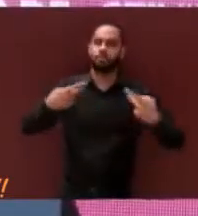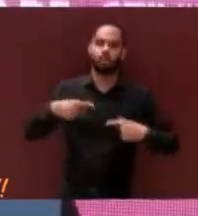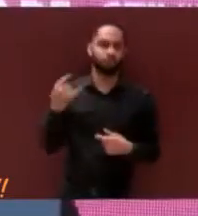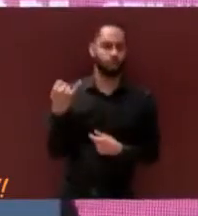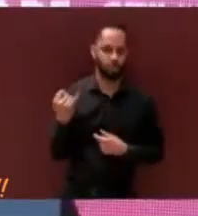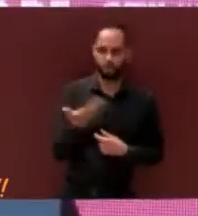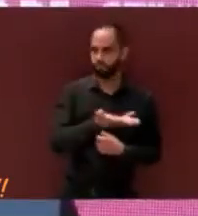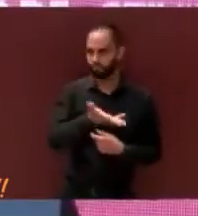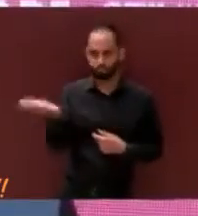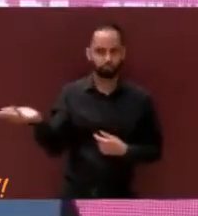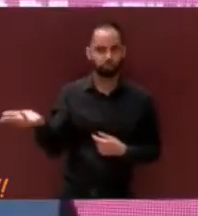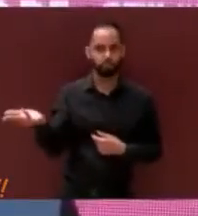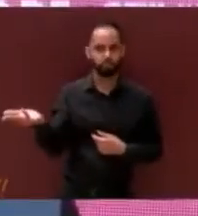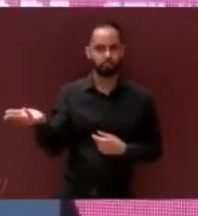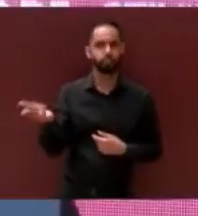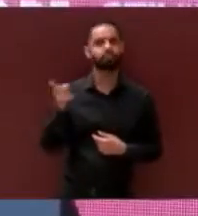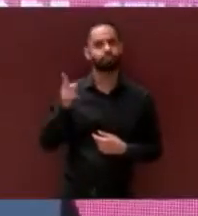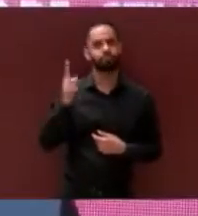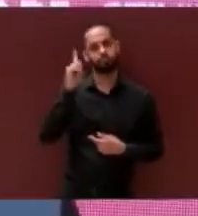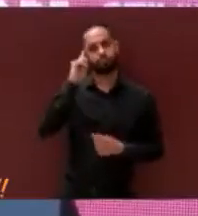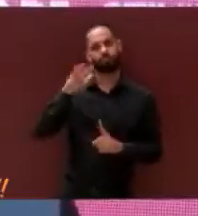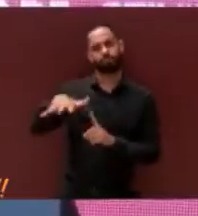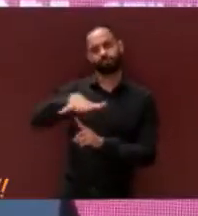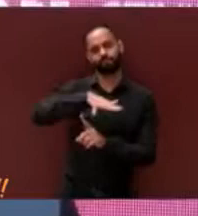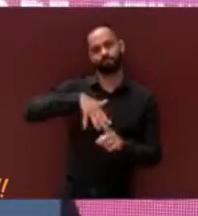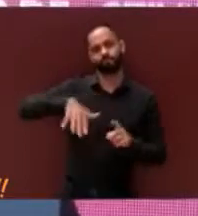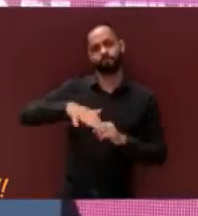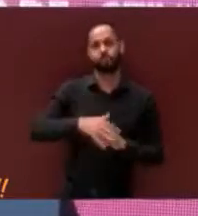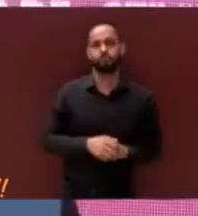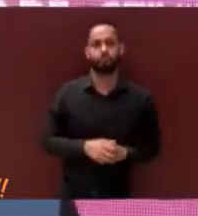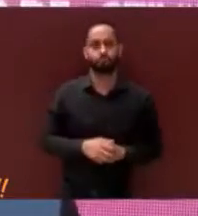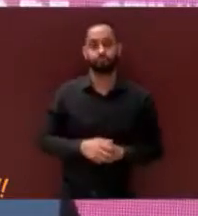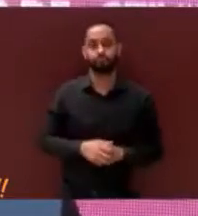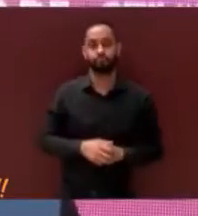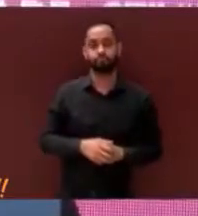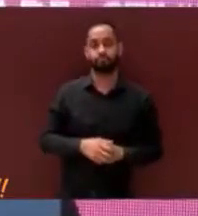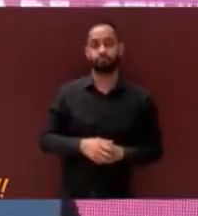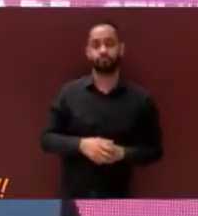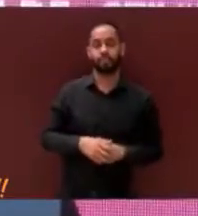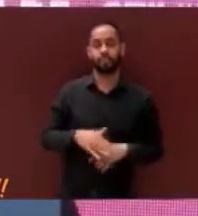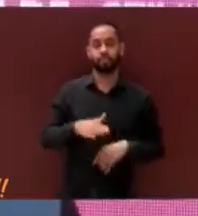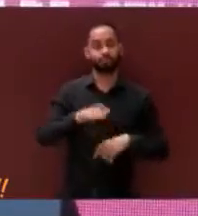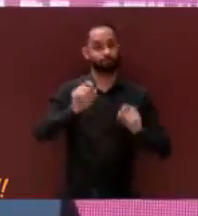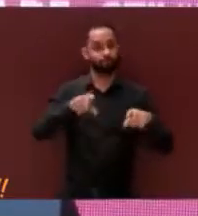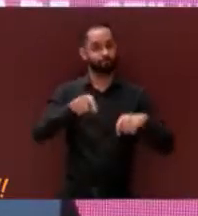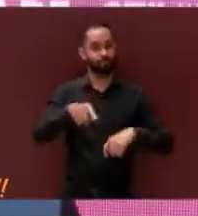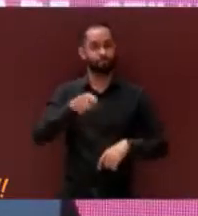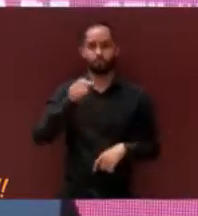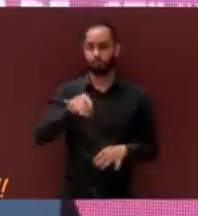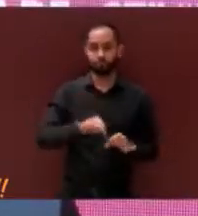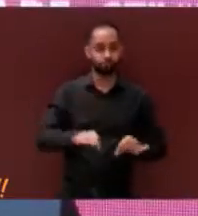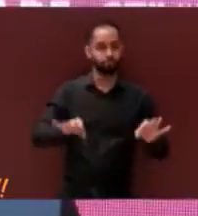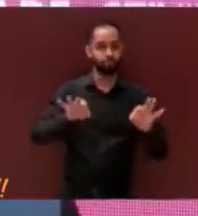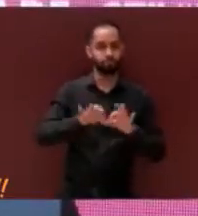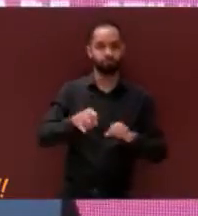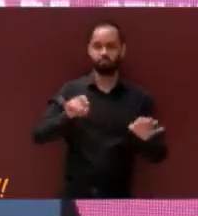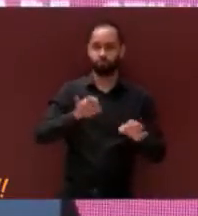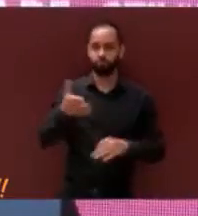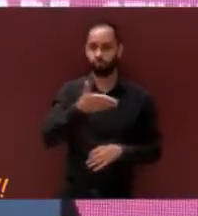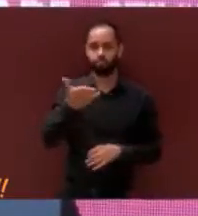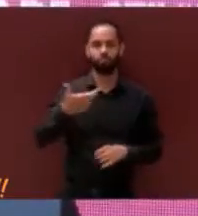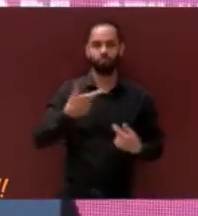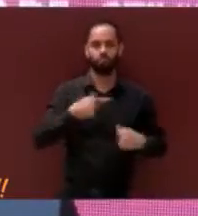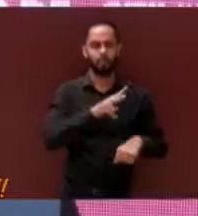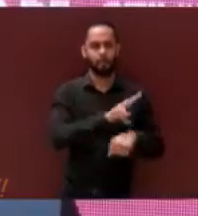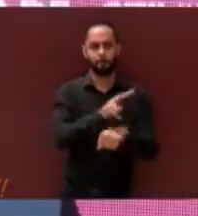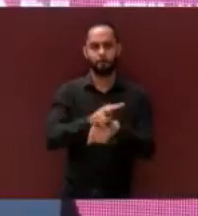estas circunstancias particulares. Es importante también reconocer la labor de los supervisores de esta área,